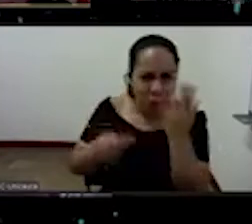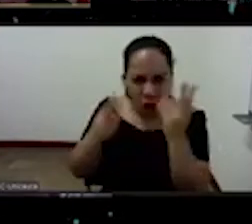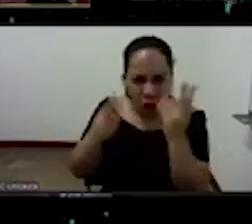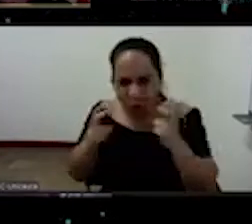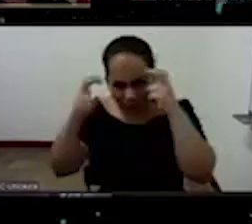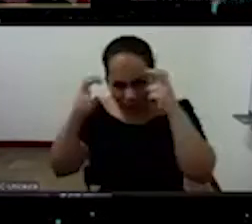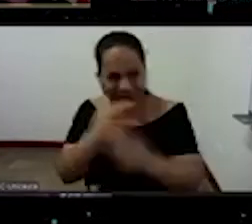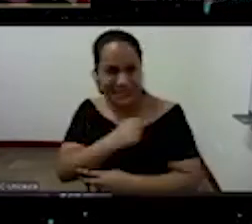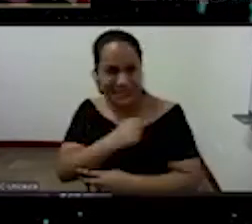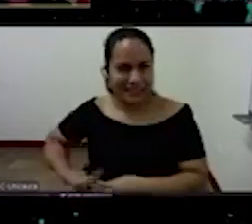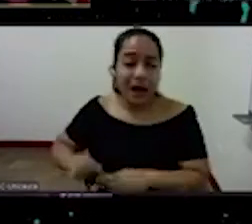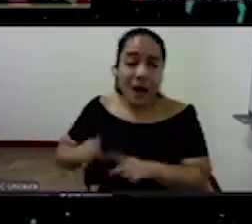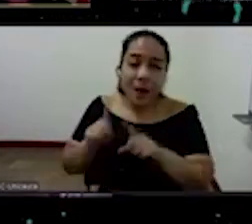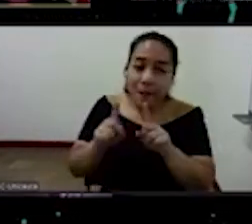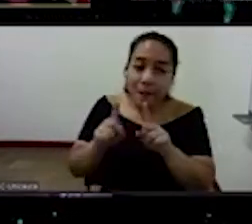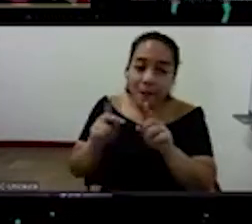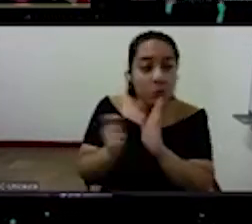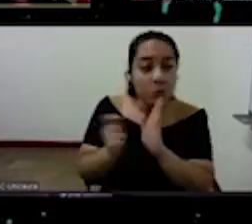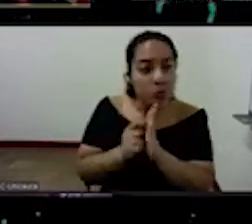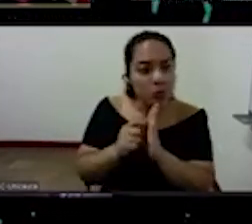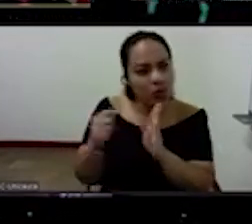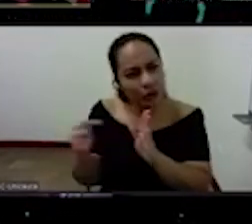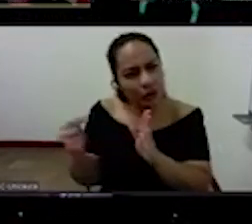es algo más